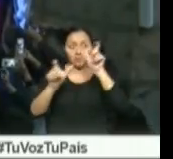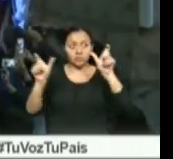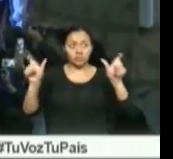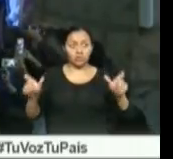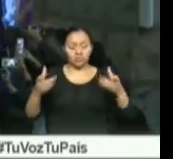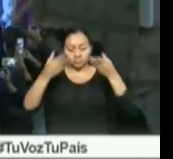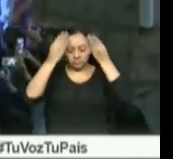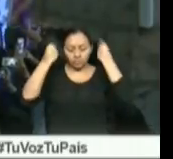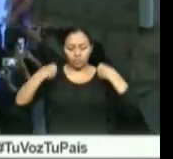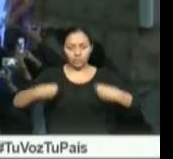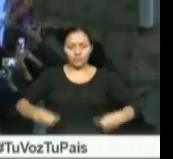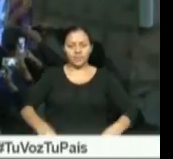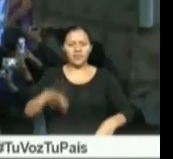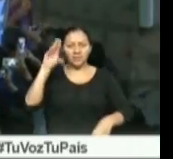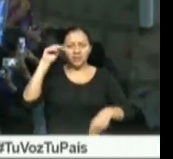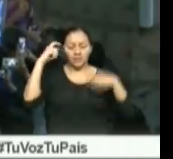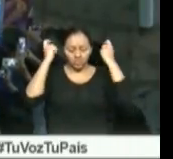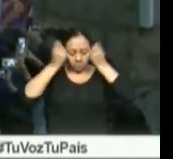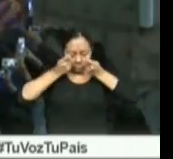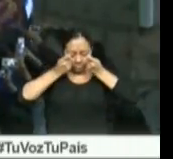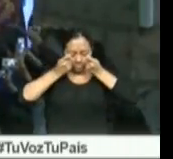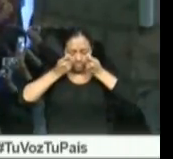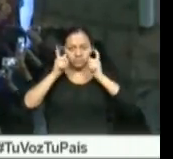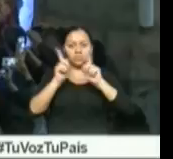son una especie de capa negra y larga.